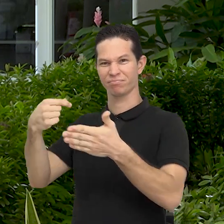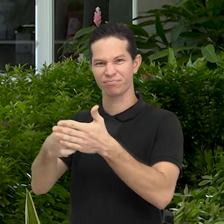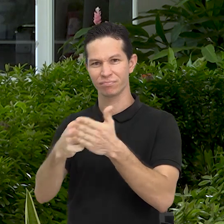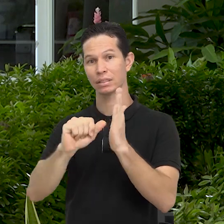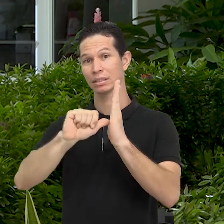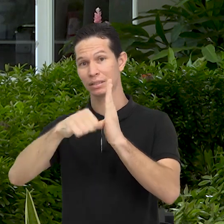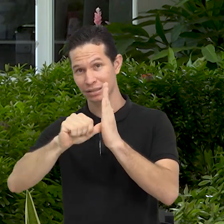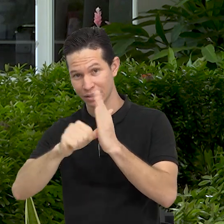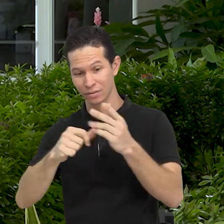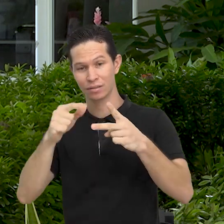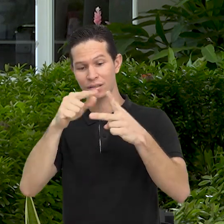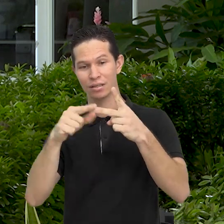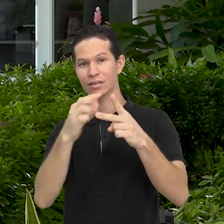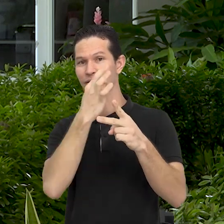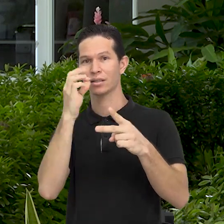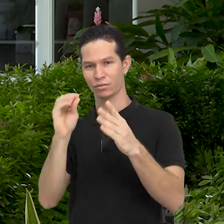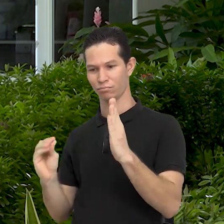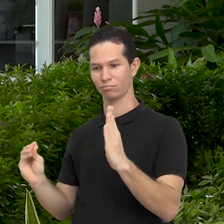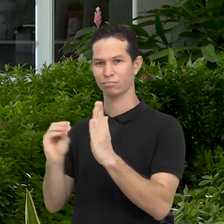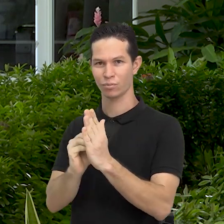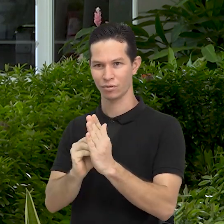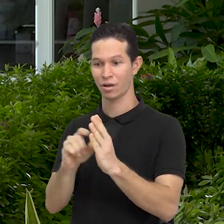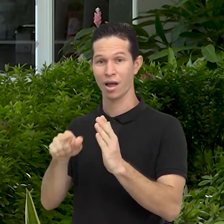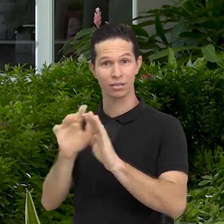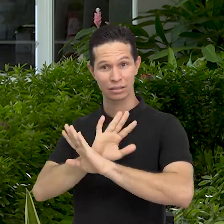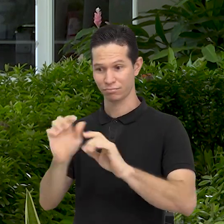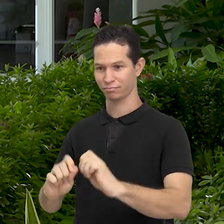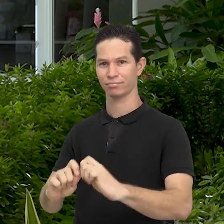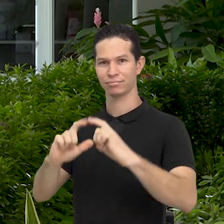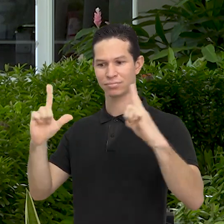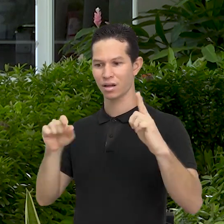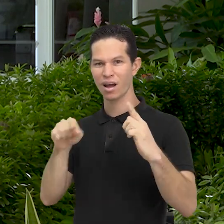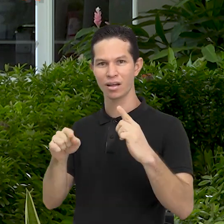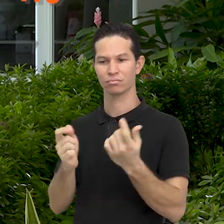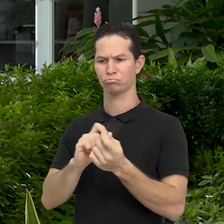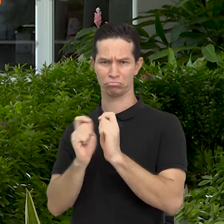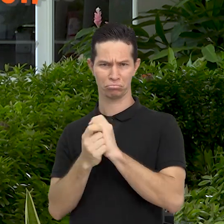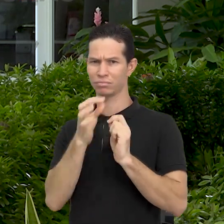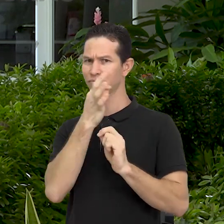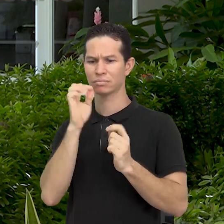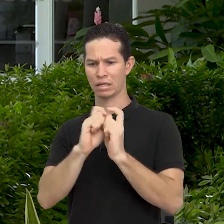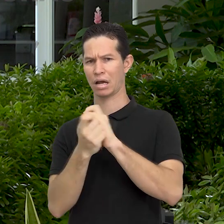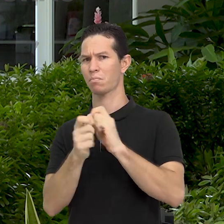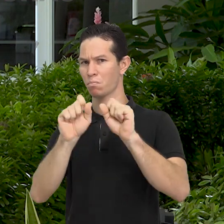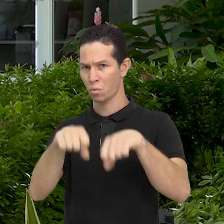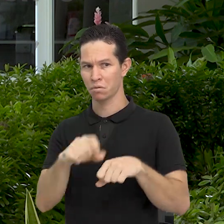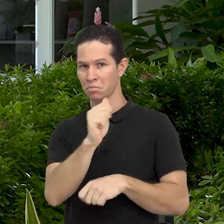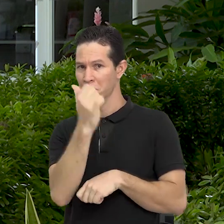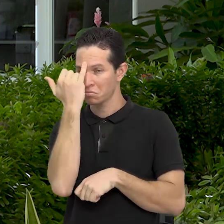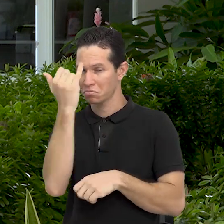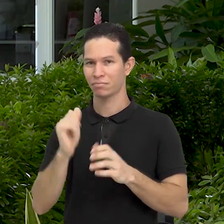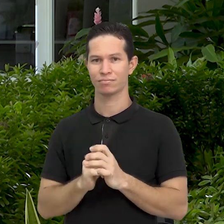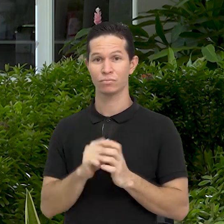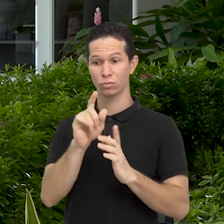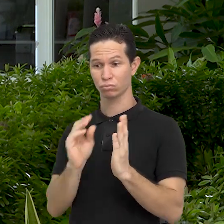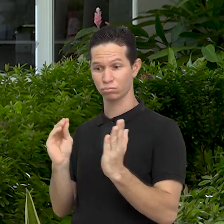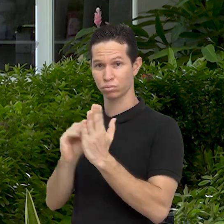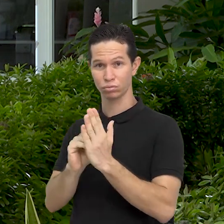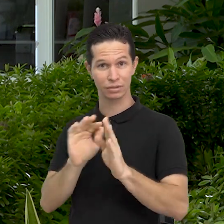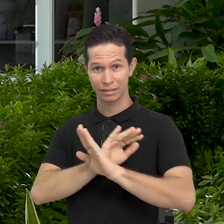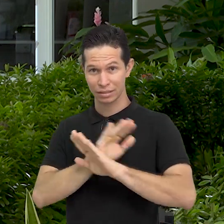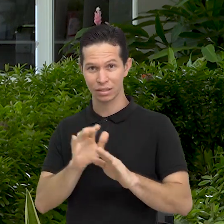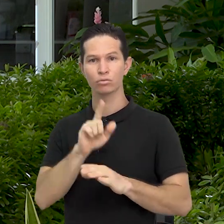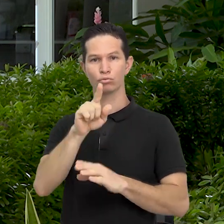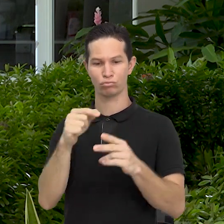que es tu número de identificación y la contraseña asignada, la cual debes cambiar antes de 48 horas por una de fácil recordación. Si ya estás